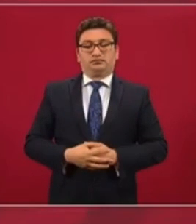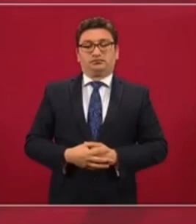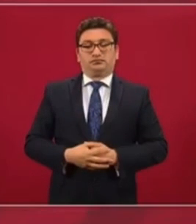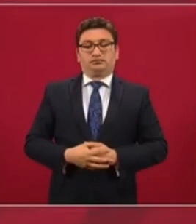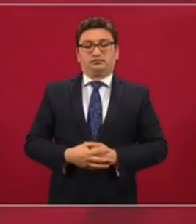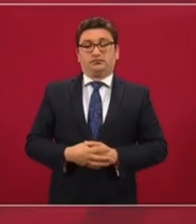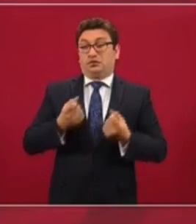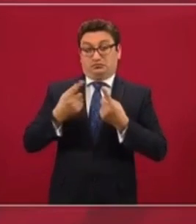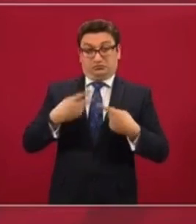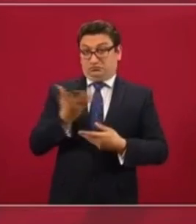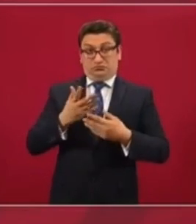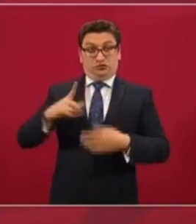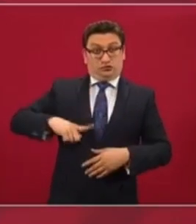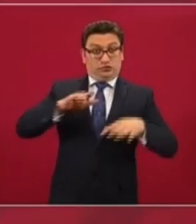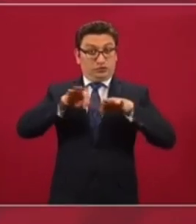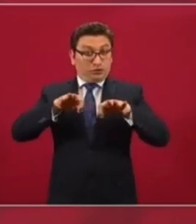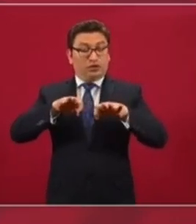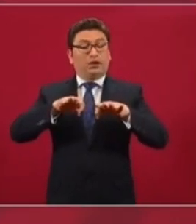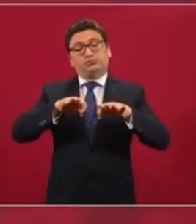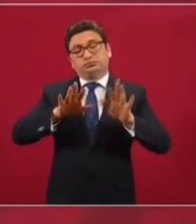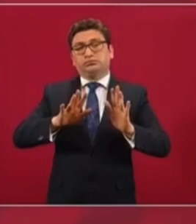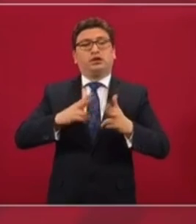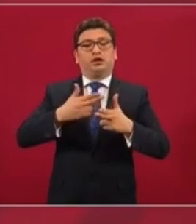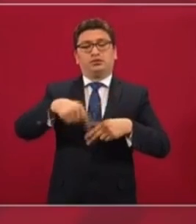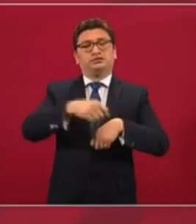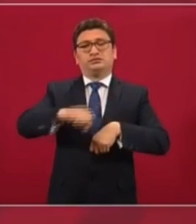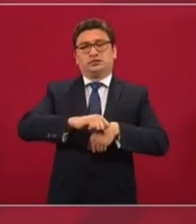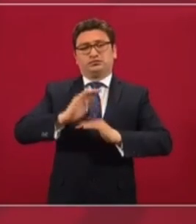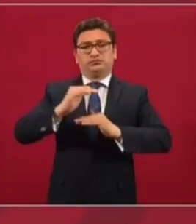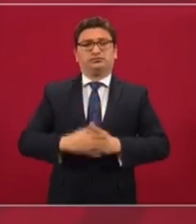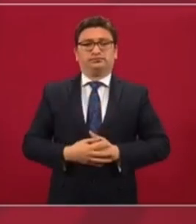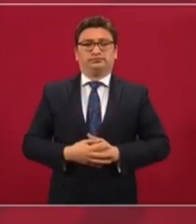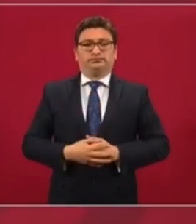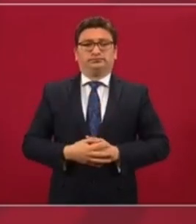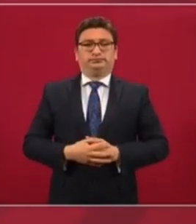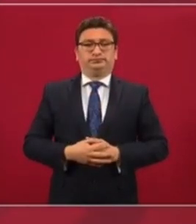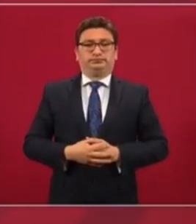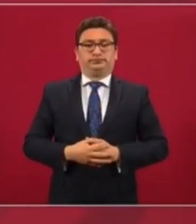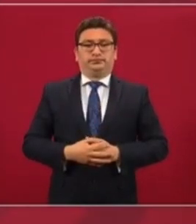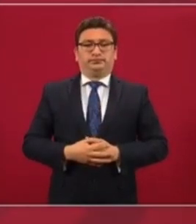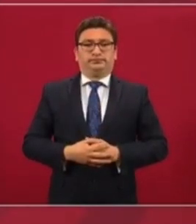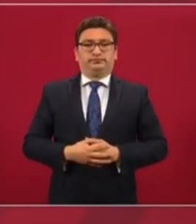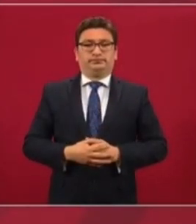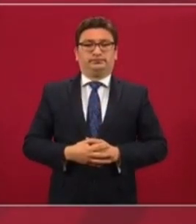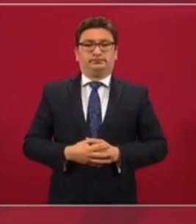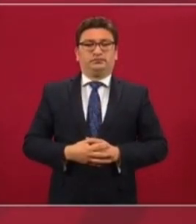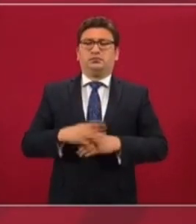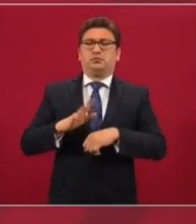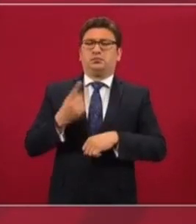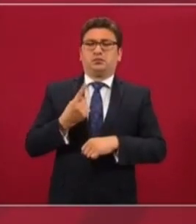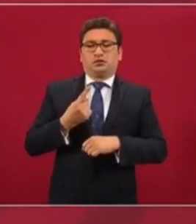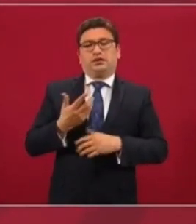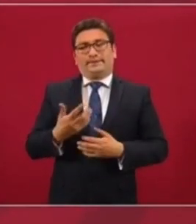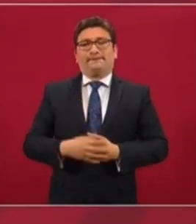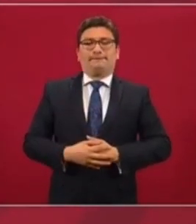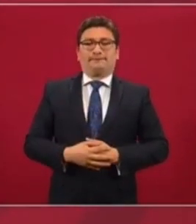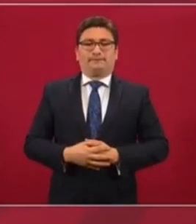trabajan en el gobierno tienen hasta esta semana, porque se les está